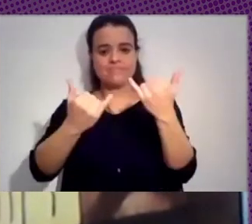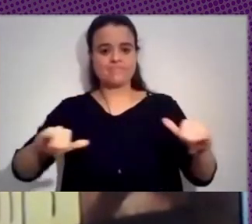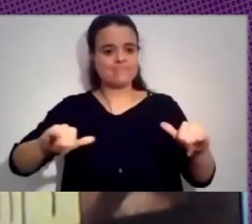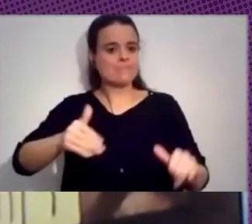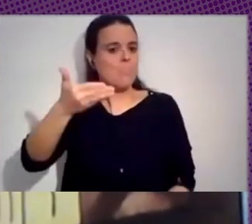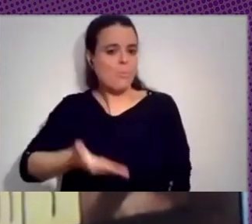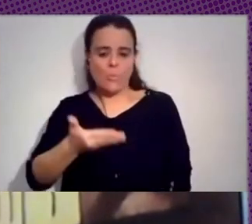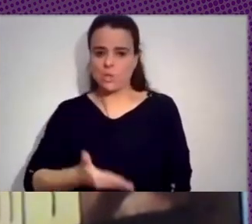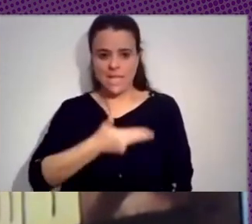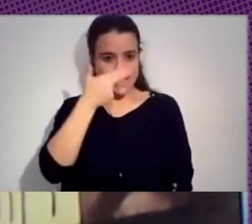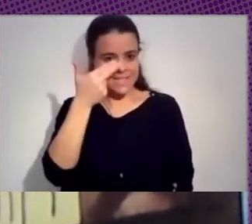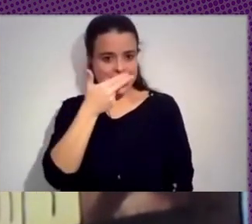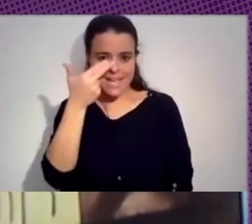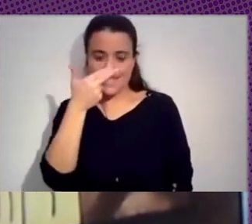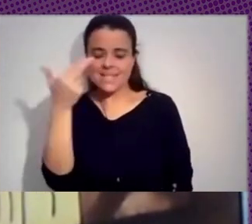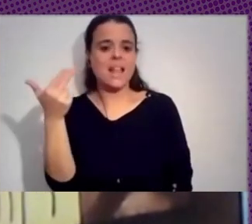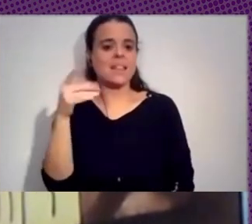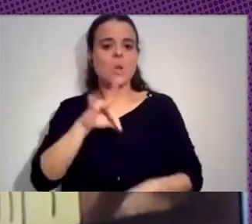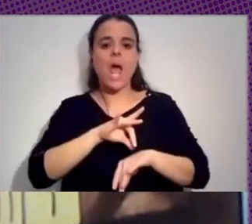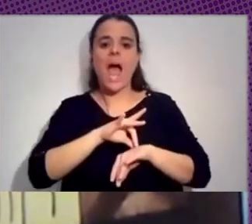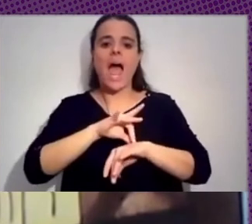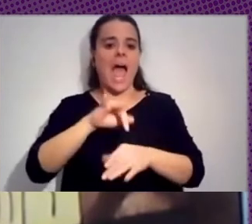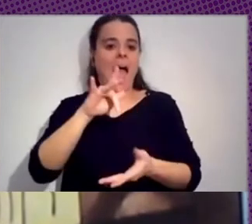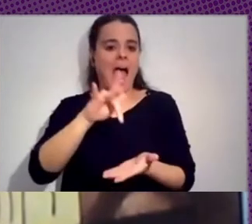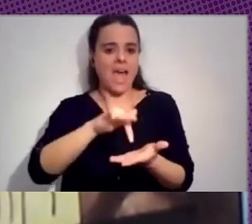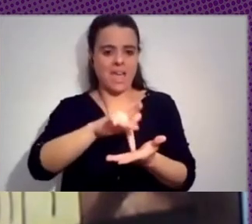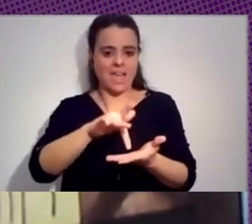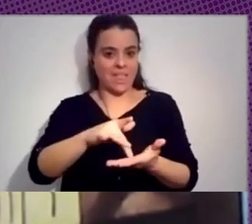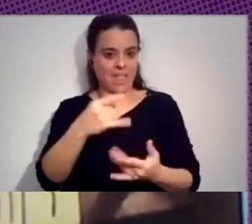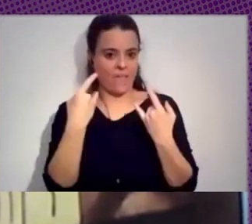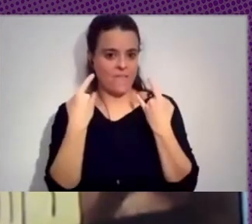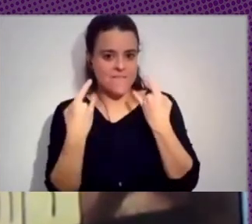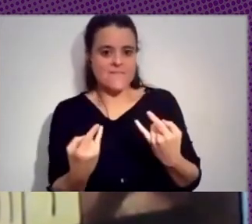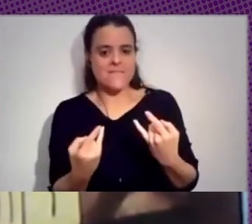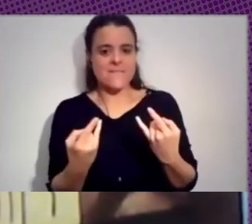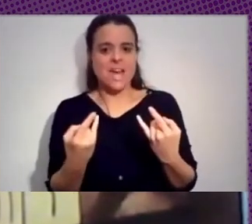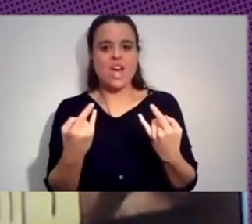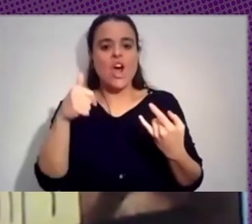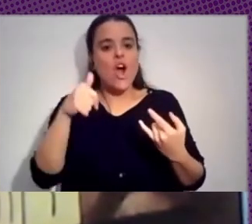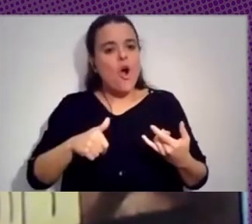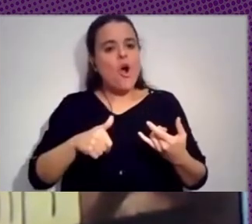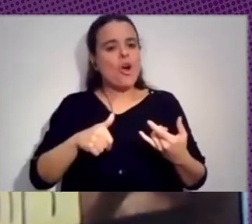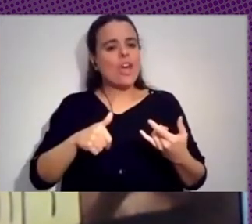interesante, con una agenda tan atractiva. La verdad es que hoy estuve mirando más temprano también algunas de las